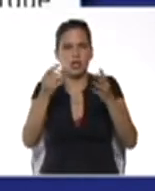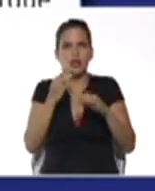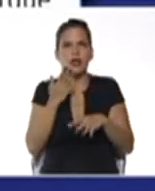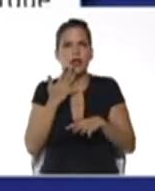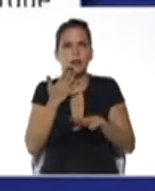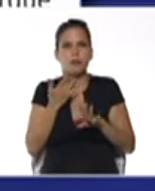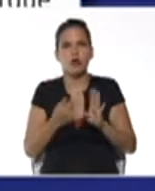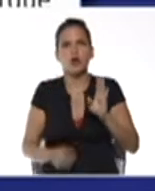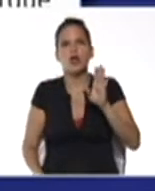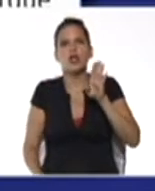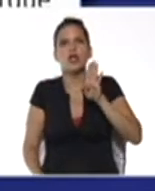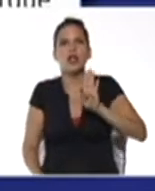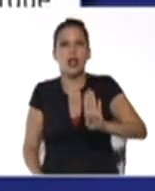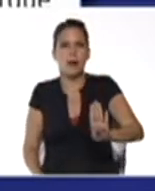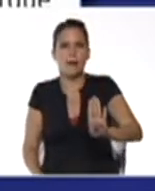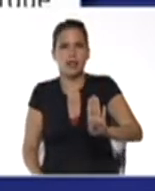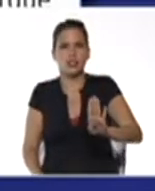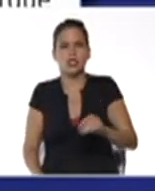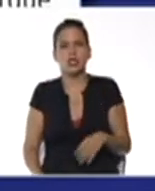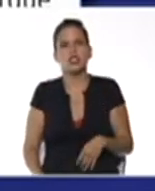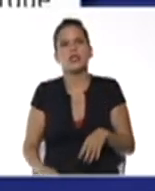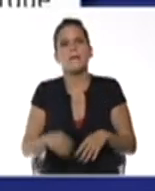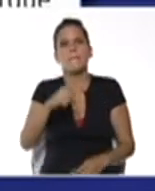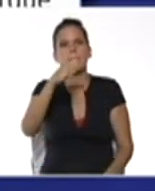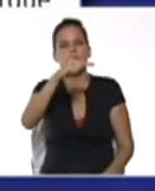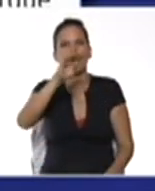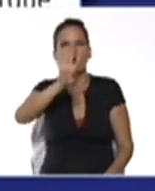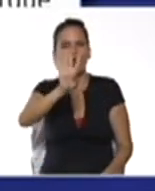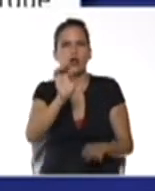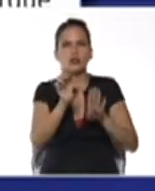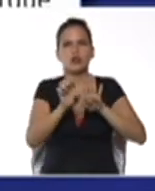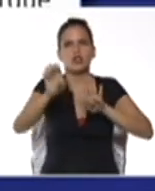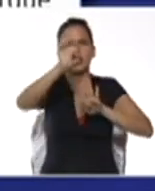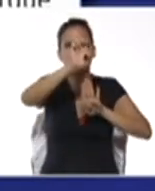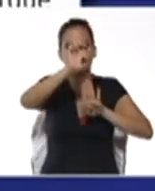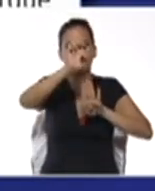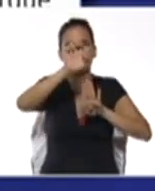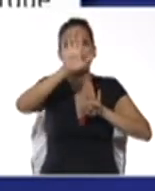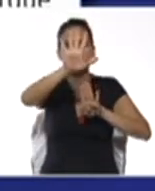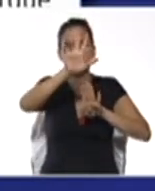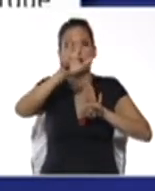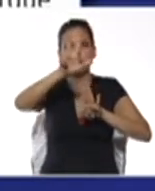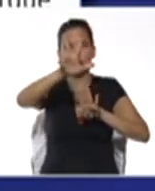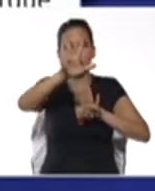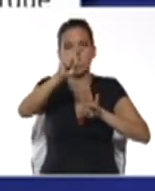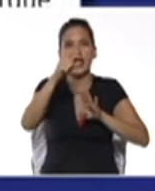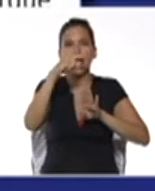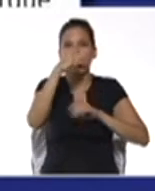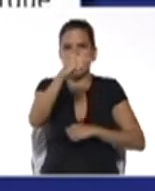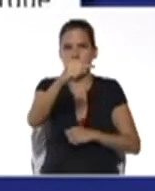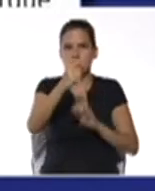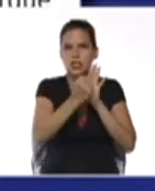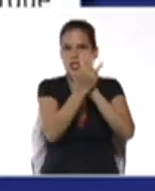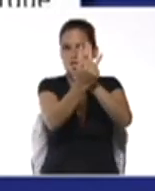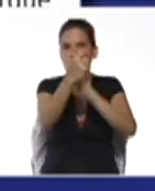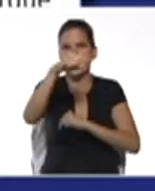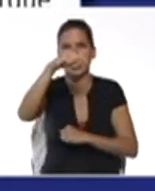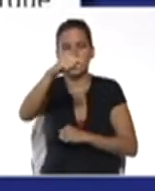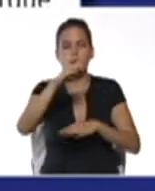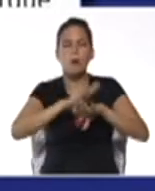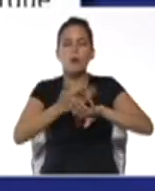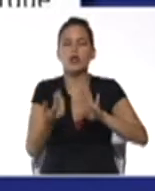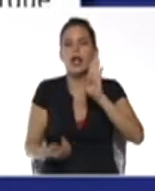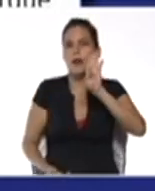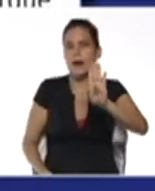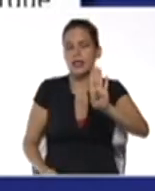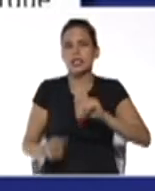el signo de la potencia en el que la base es menos 4 y el exponente es 53 es negativo, porque la base es